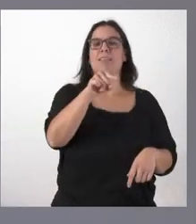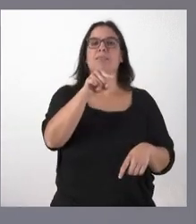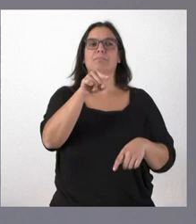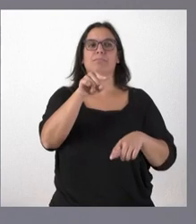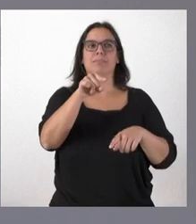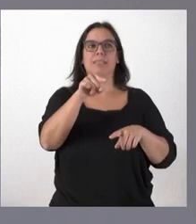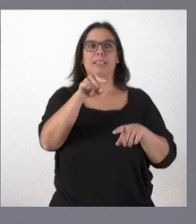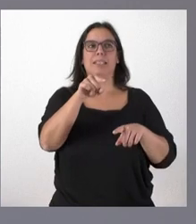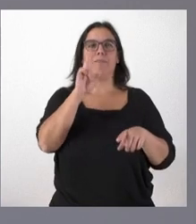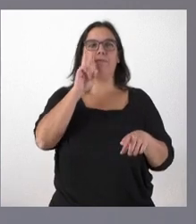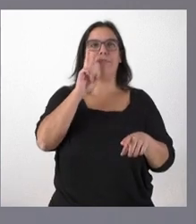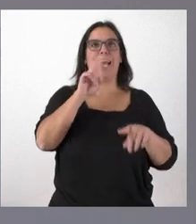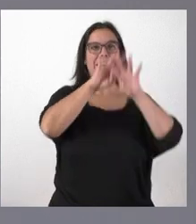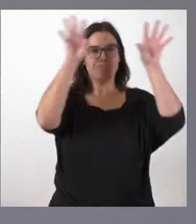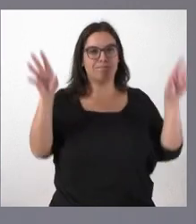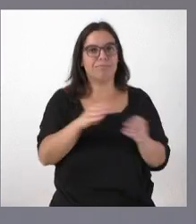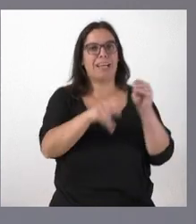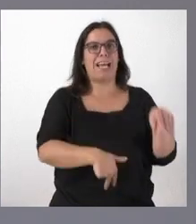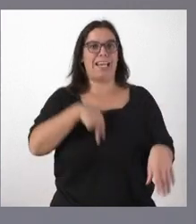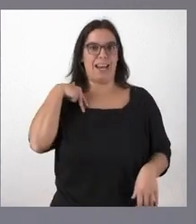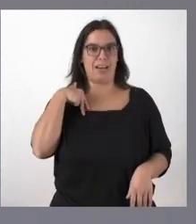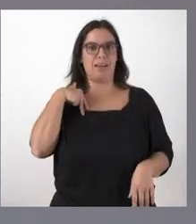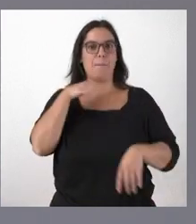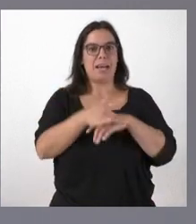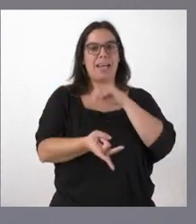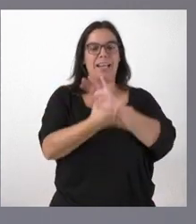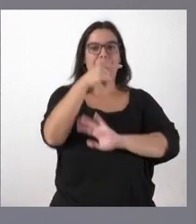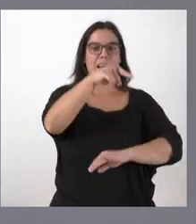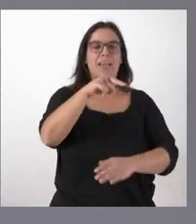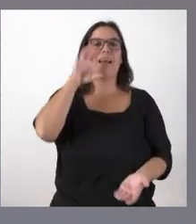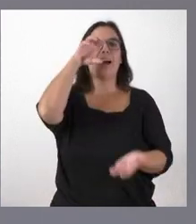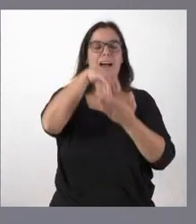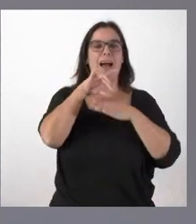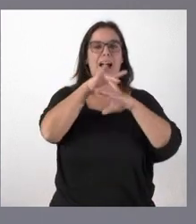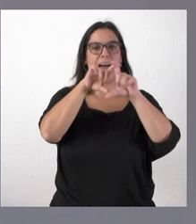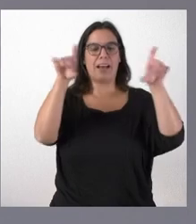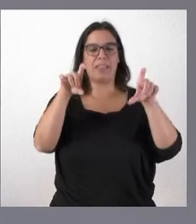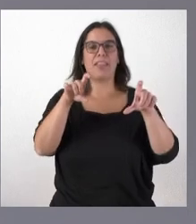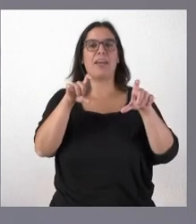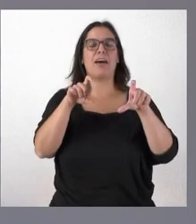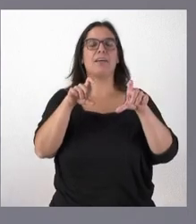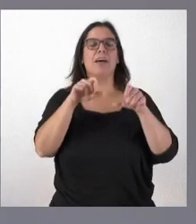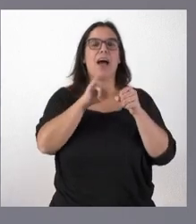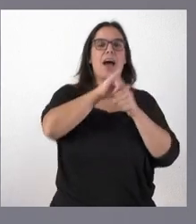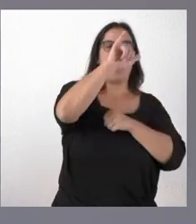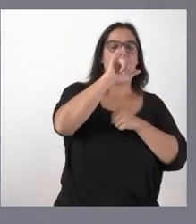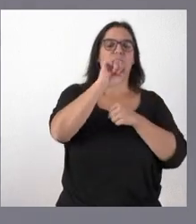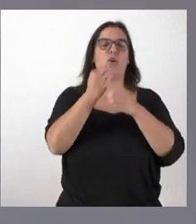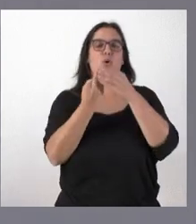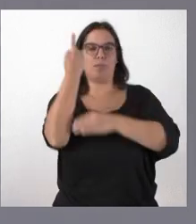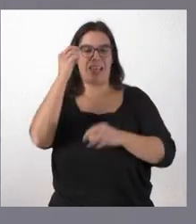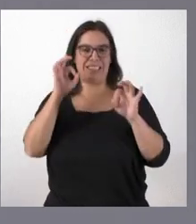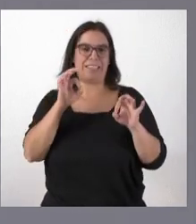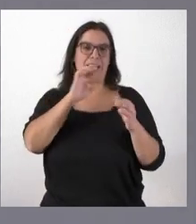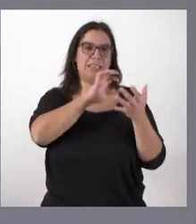conjunto de Castilla y León para una sede de la agencia aeronáutica espacial española en León que queremos decir que lógicamente